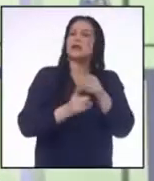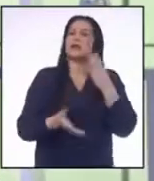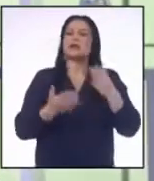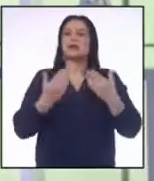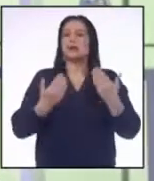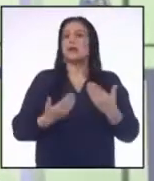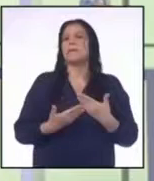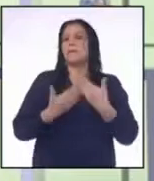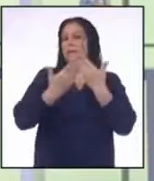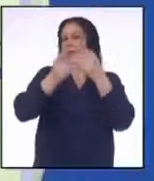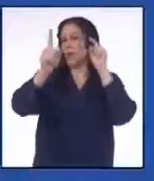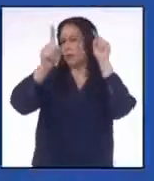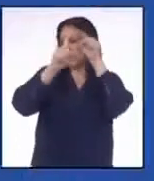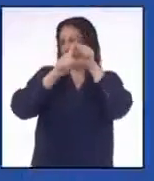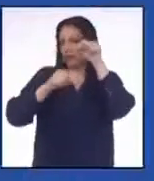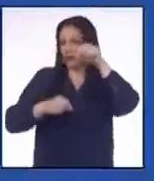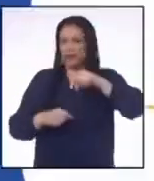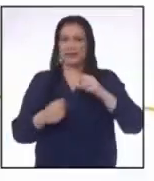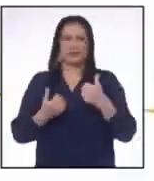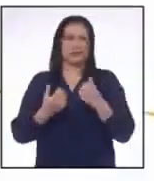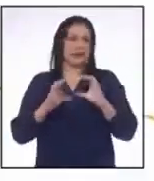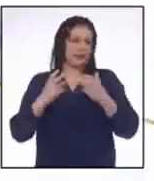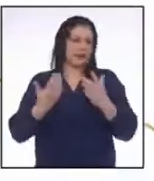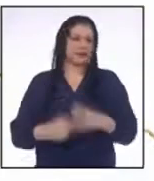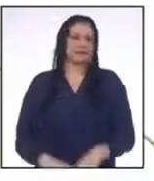propósito de esta actividad.